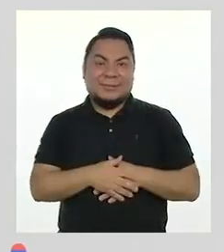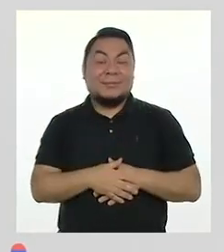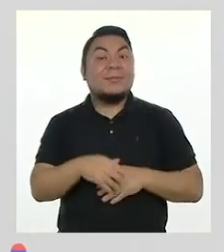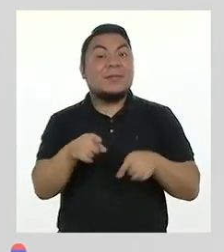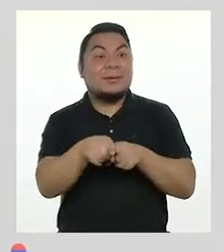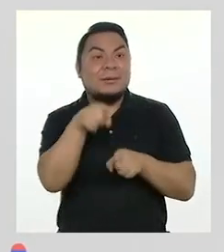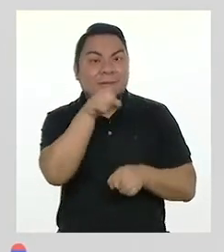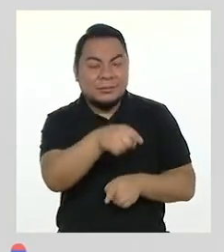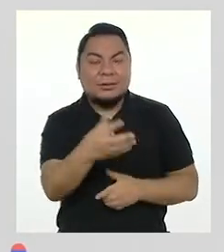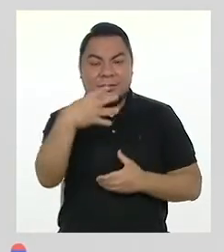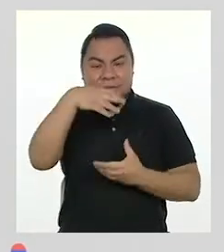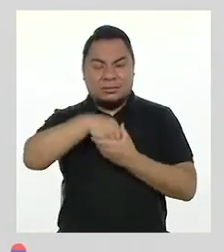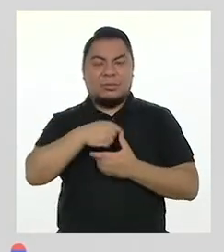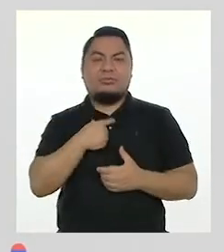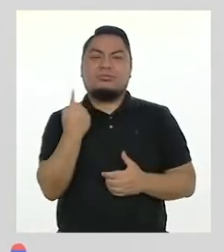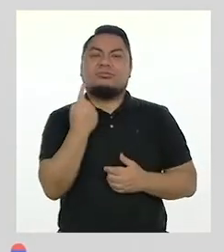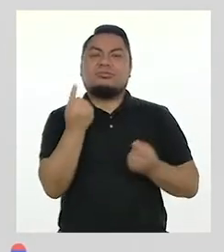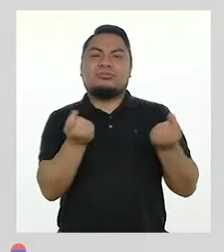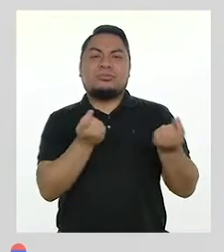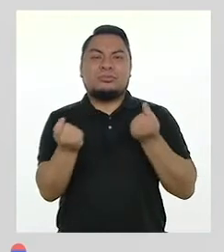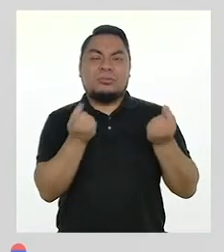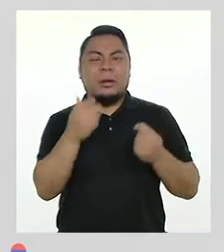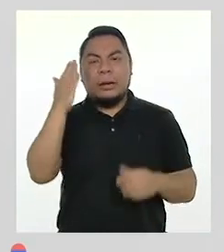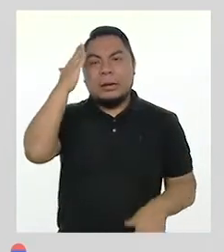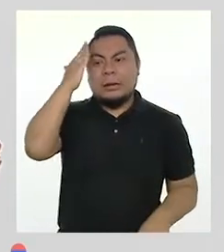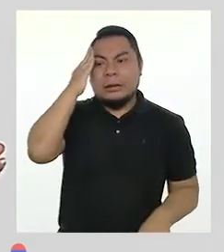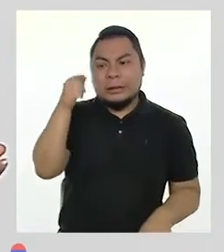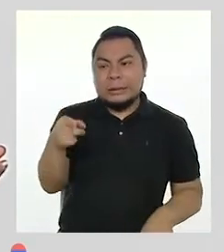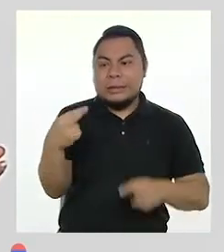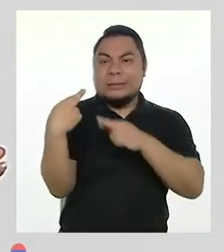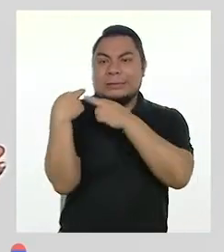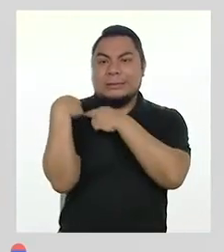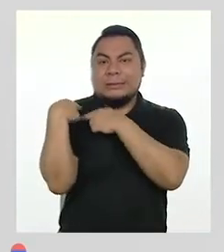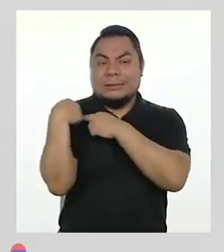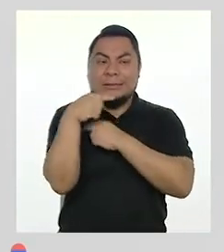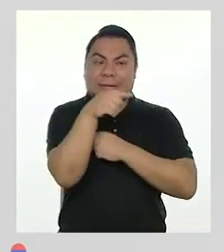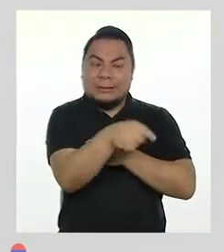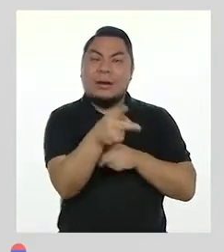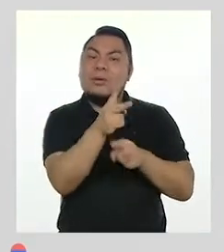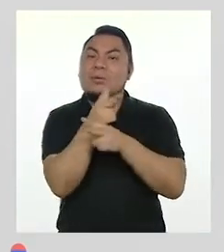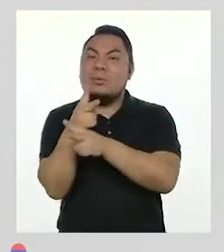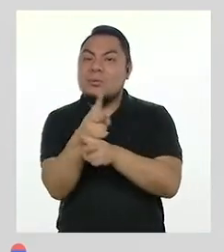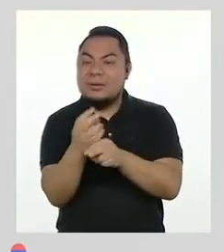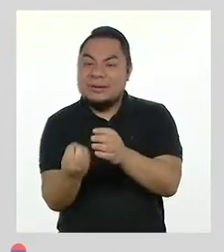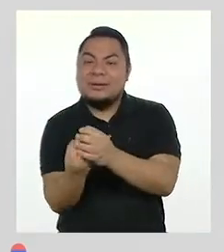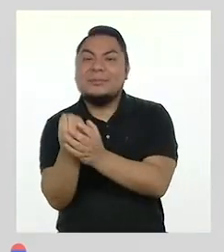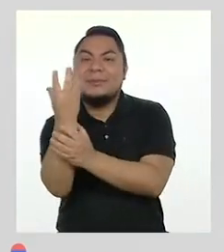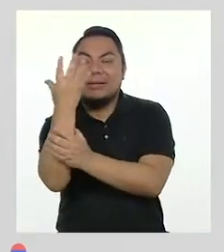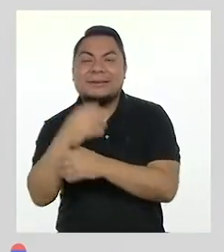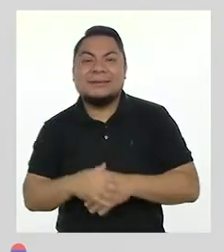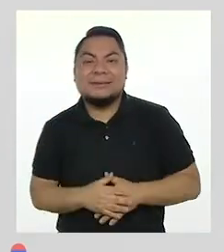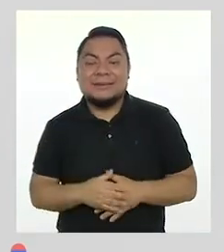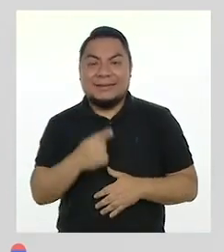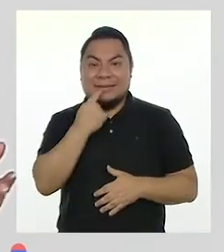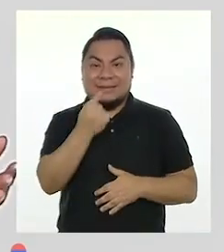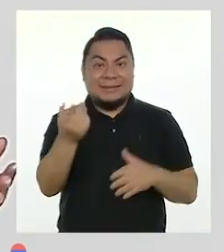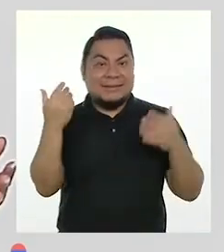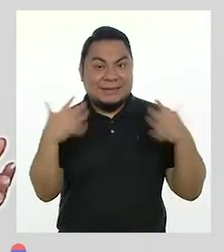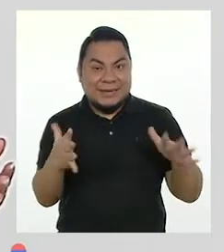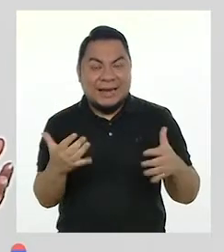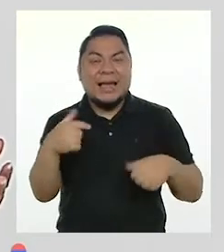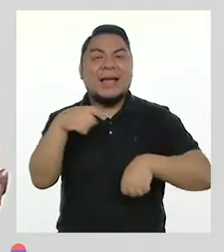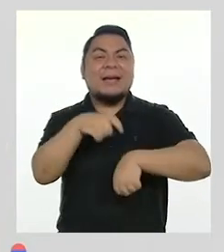desarrollarán su autonomía y sentido de responsabilidad al tener a cargo el cuidado de las plantas. Dicho esto,